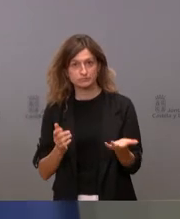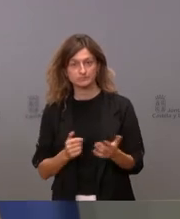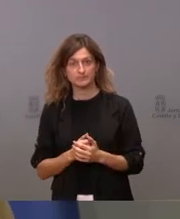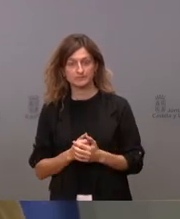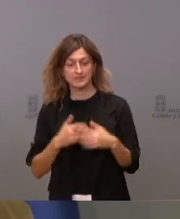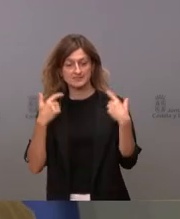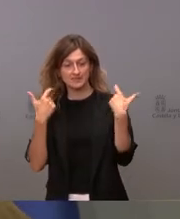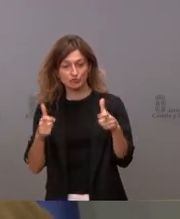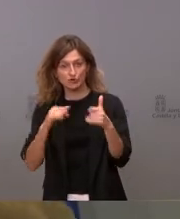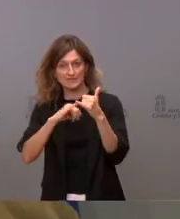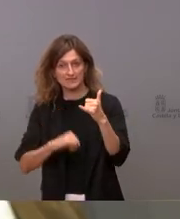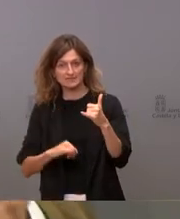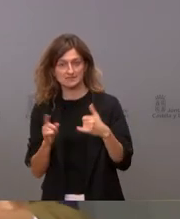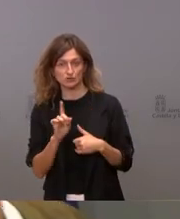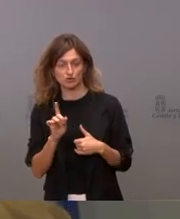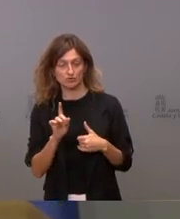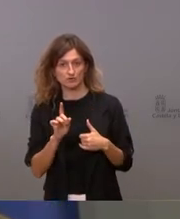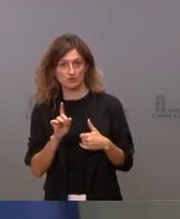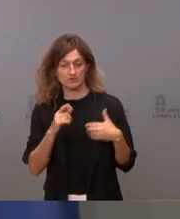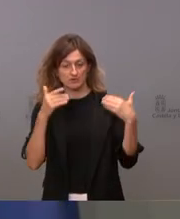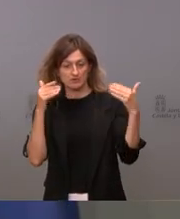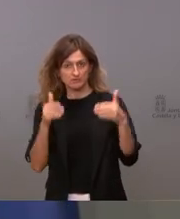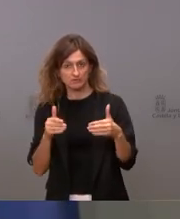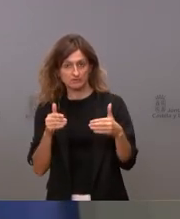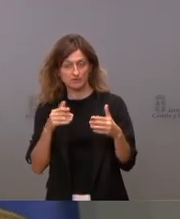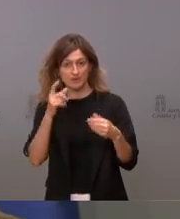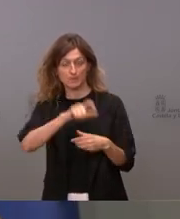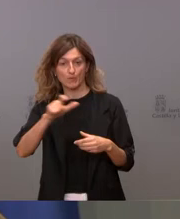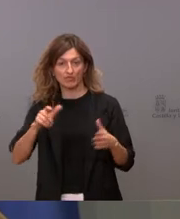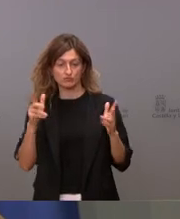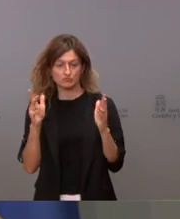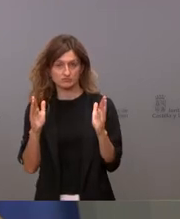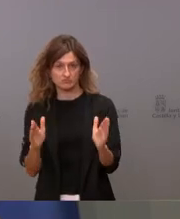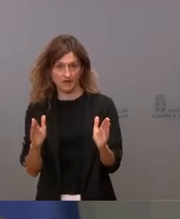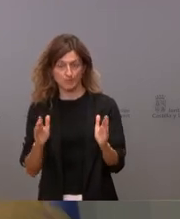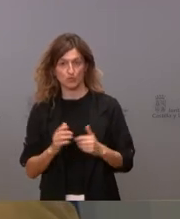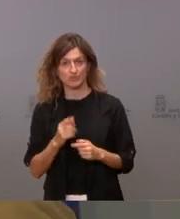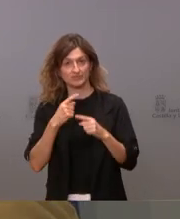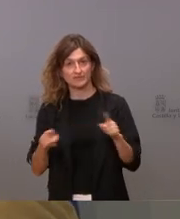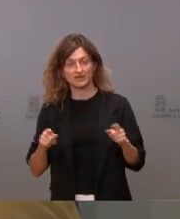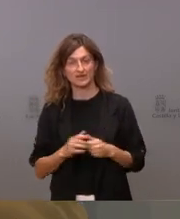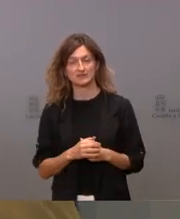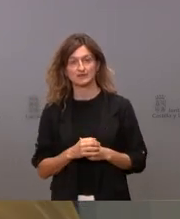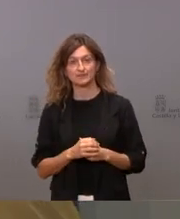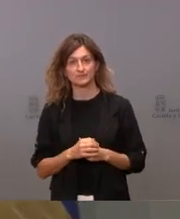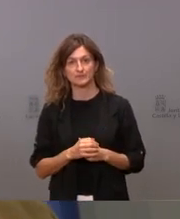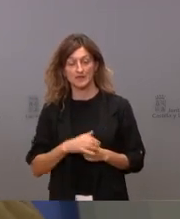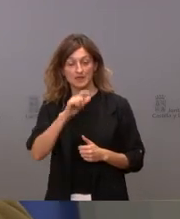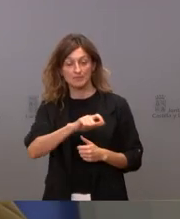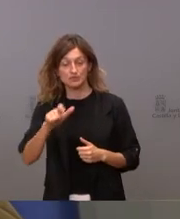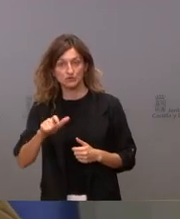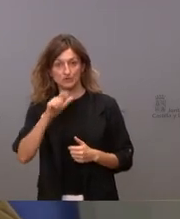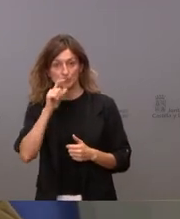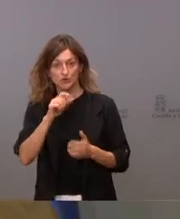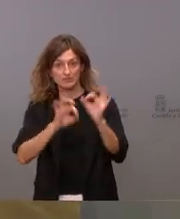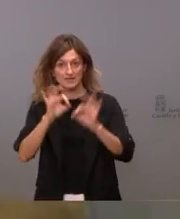a un sector en crisis. Es destinado a un segmento de la población. Y eso es diferente. A un segmento de la población que además tiene unas tasas de